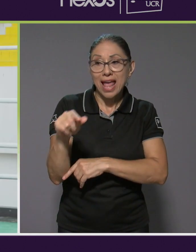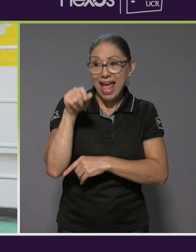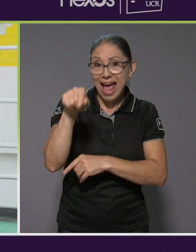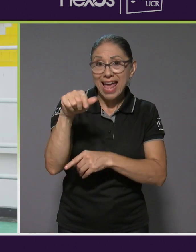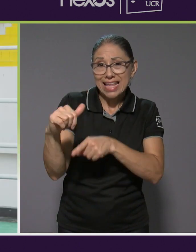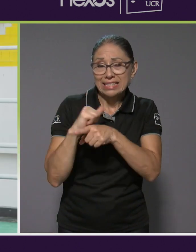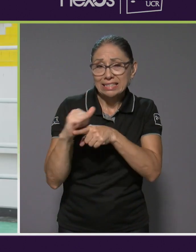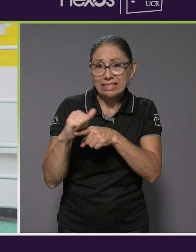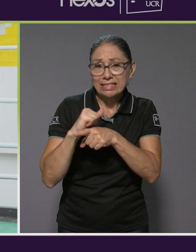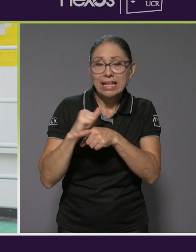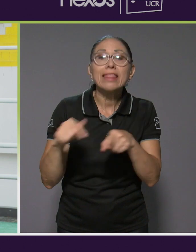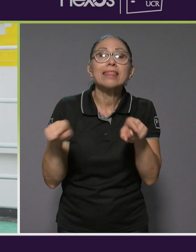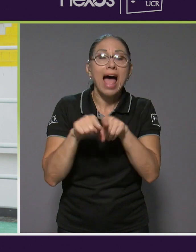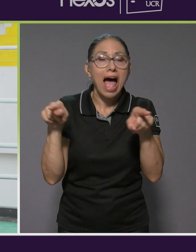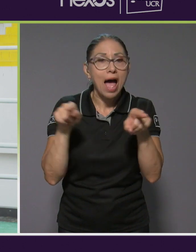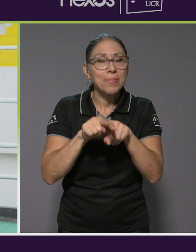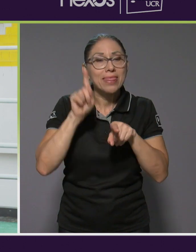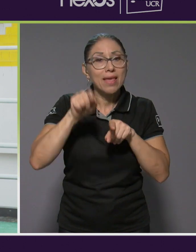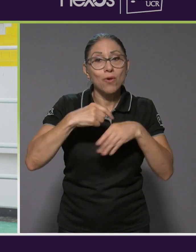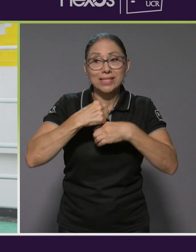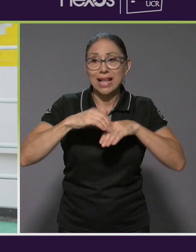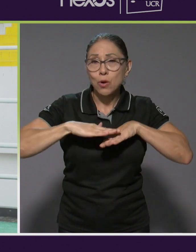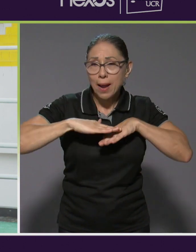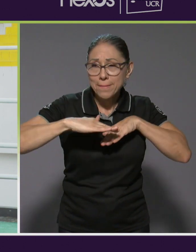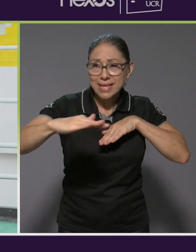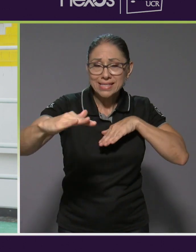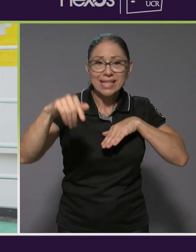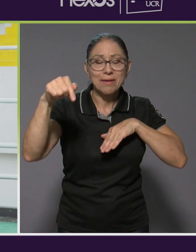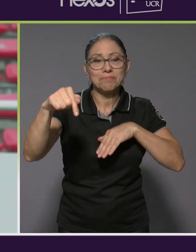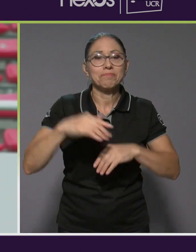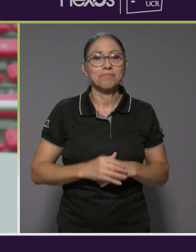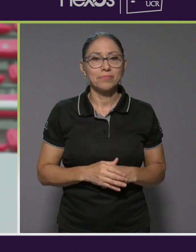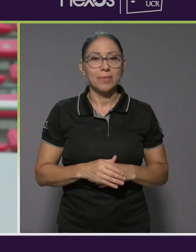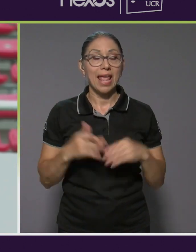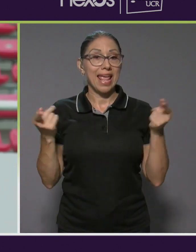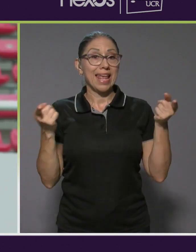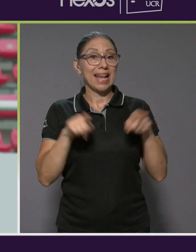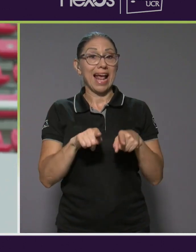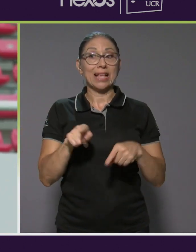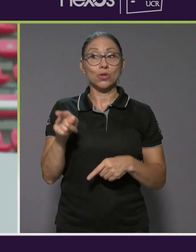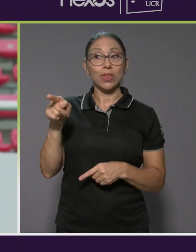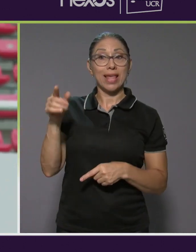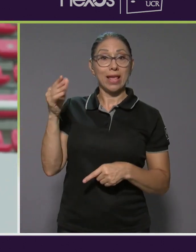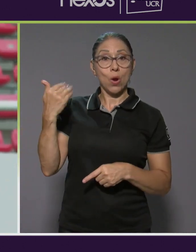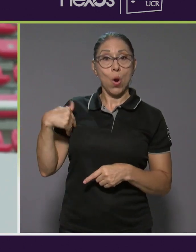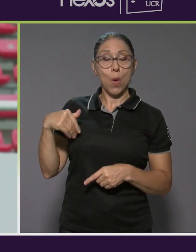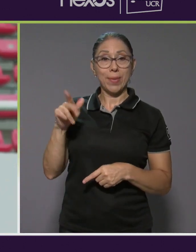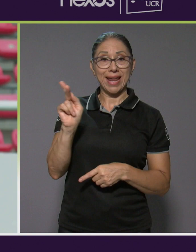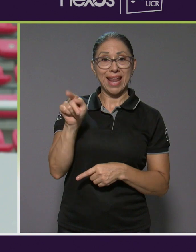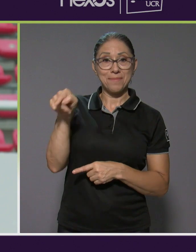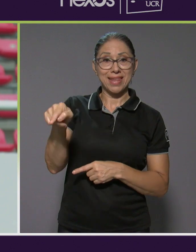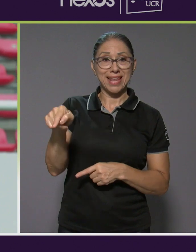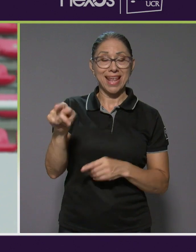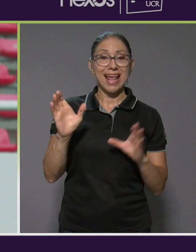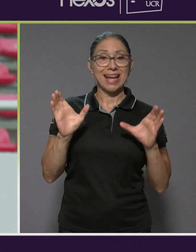un entrenamiento de pista. En el caso de Kermit, clasificación funcional T20 va a